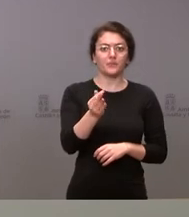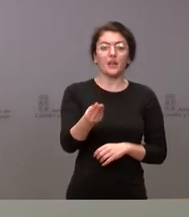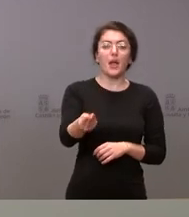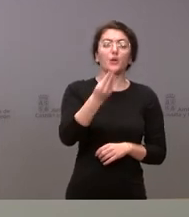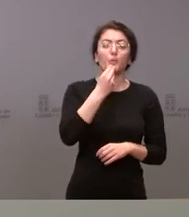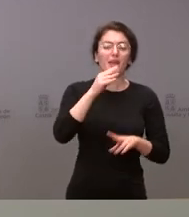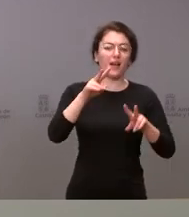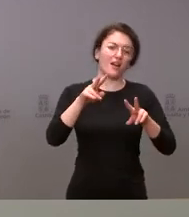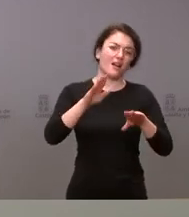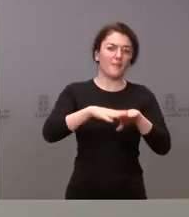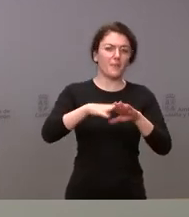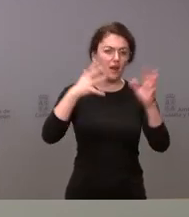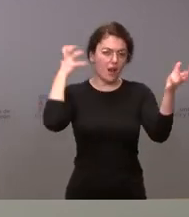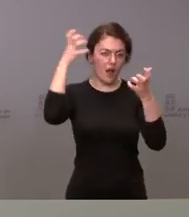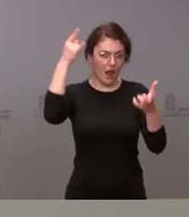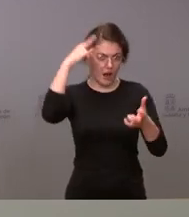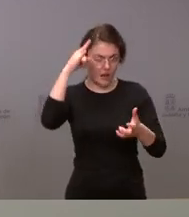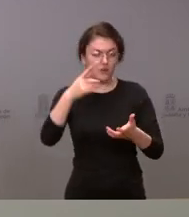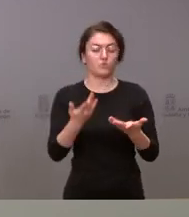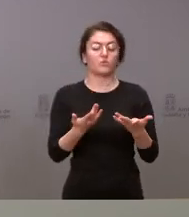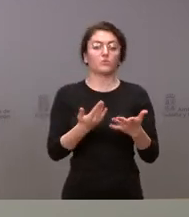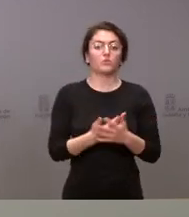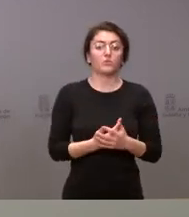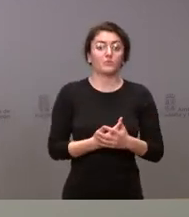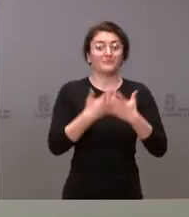y a esto se une la circunstancia de la sequía afortunadamente